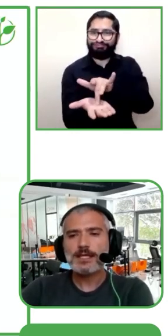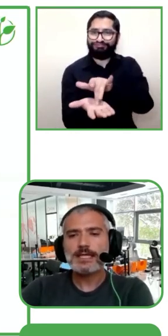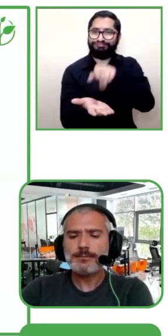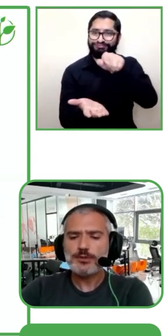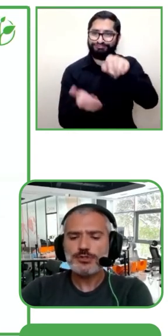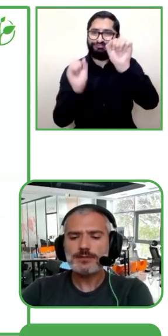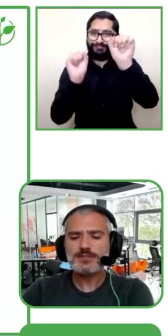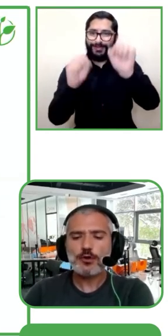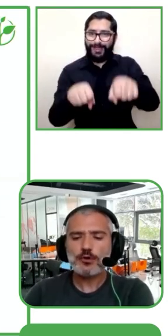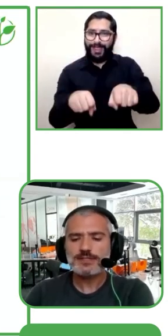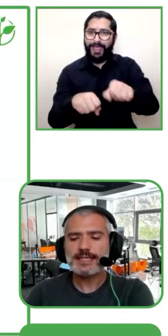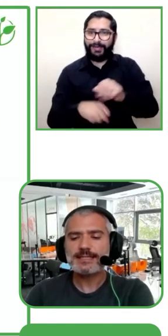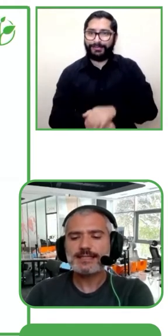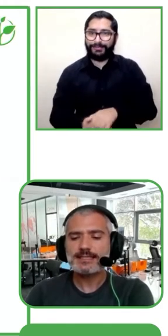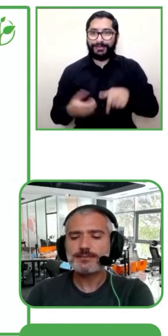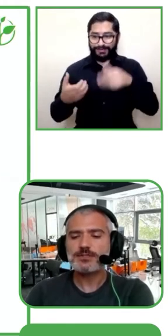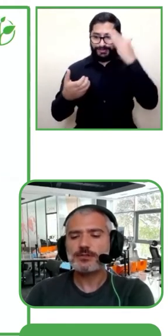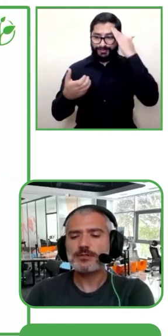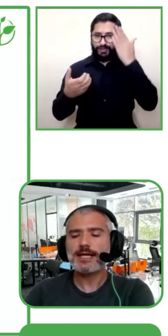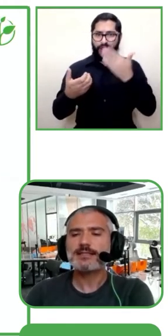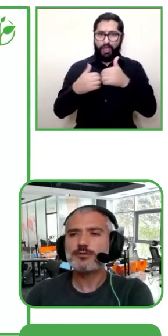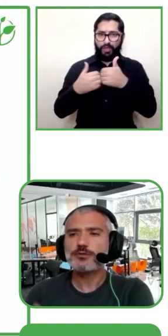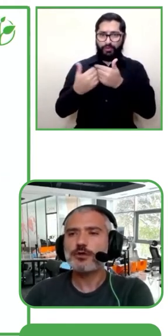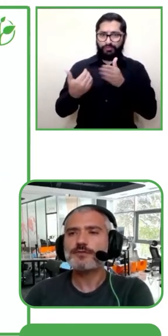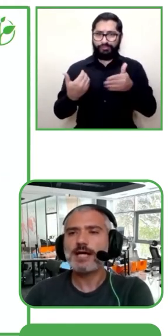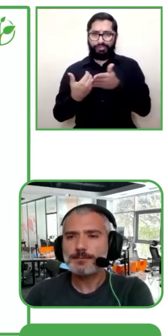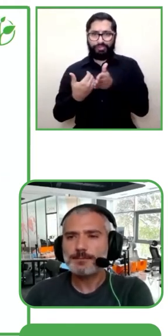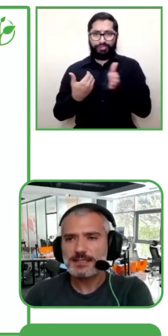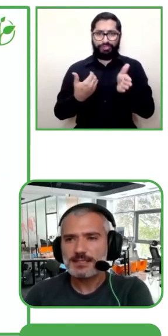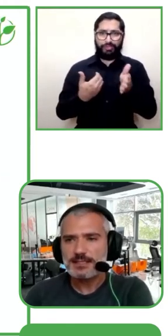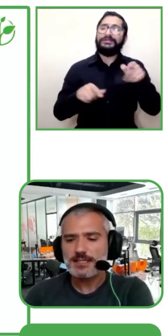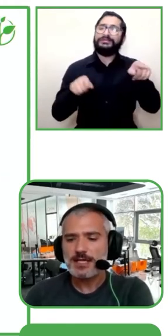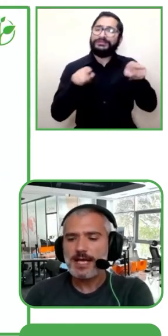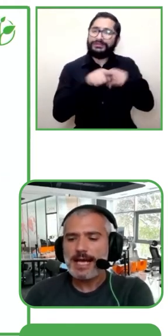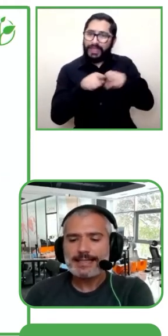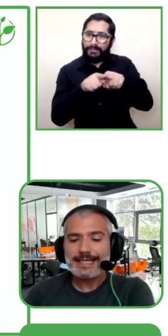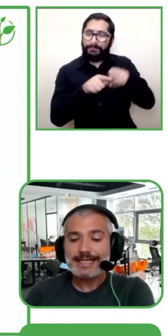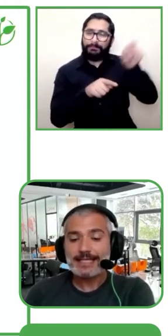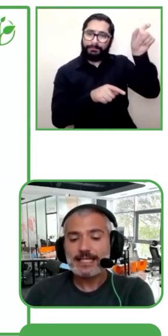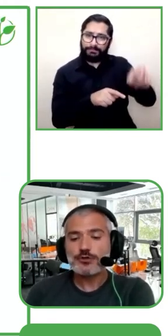y también se indican puntos donde hay que doblar y ascensores